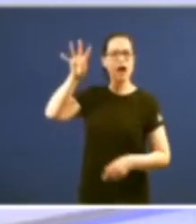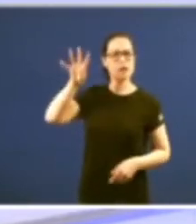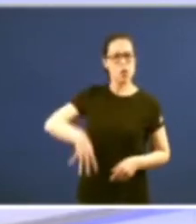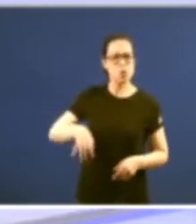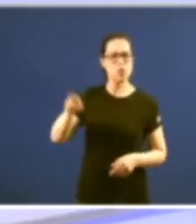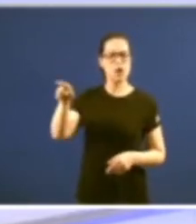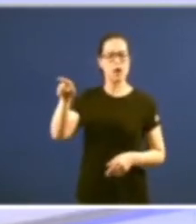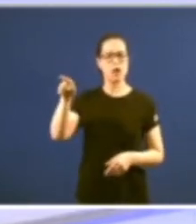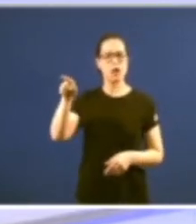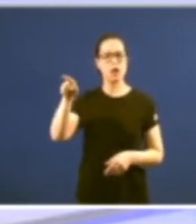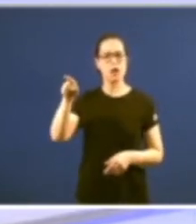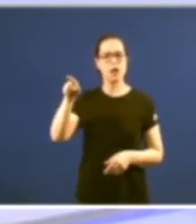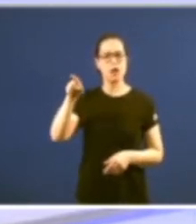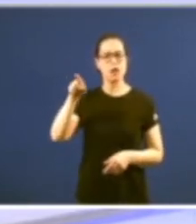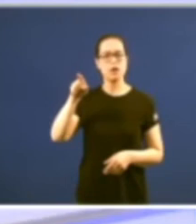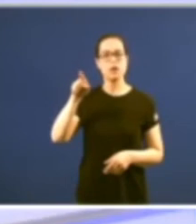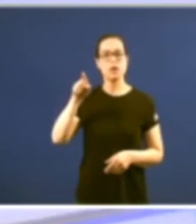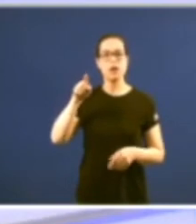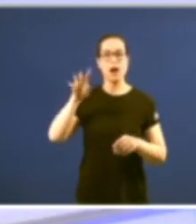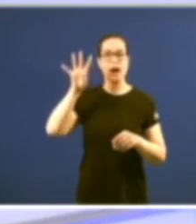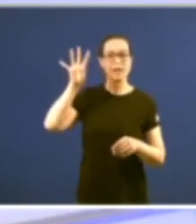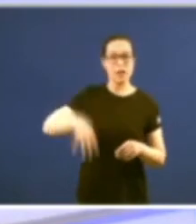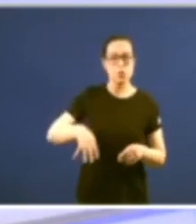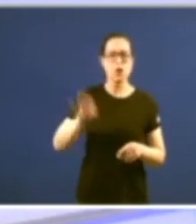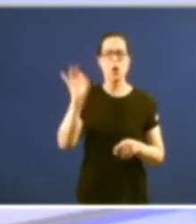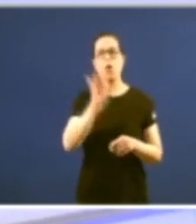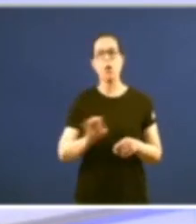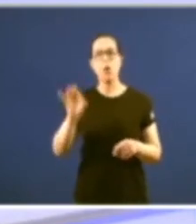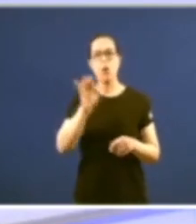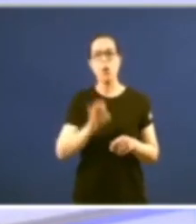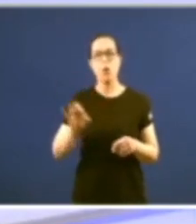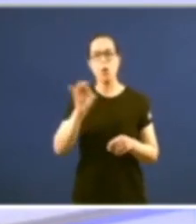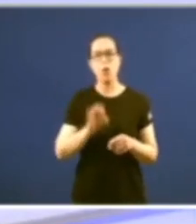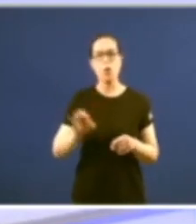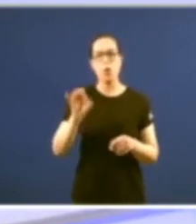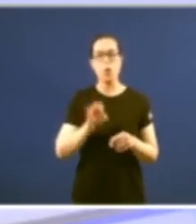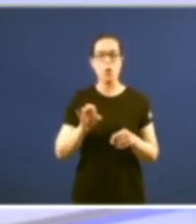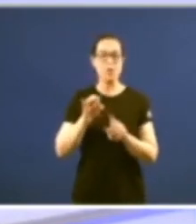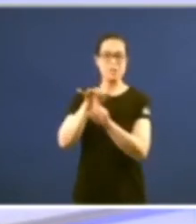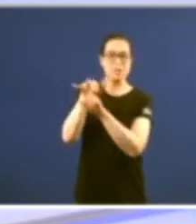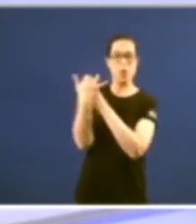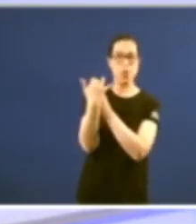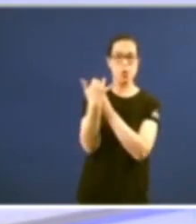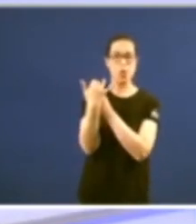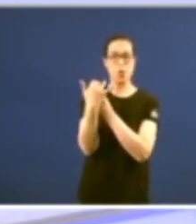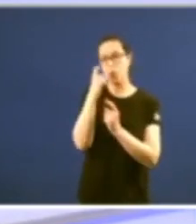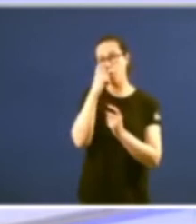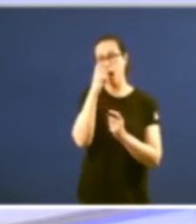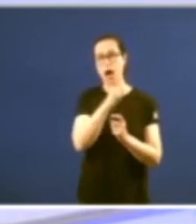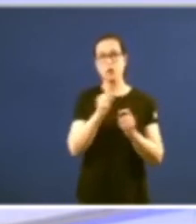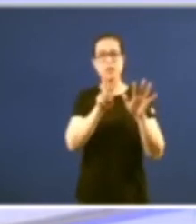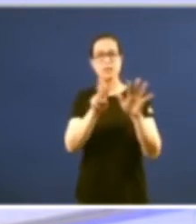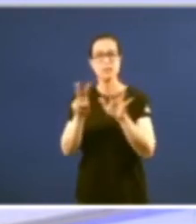volta de Tarradela xe aquel xa xo catí como na parálisis sufrida pola decisión en xúnio de 1977 da